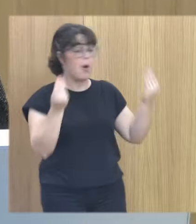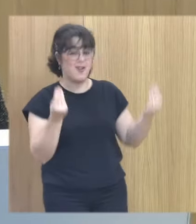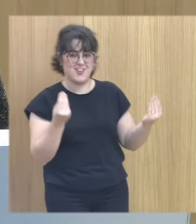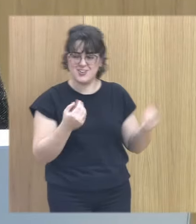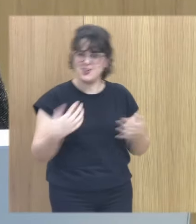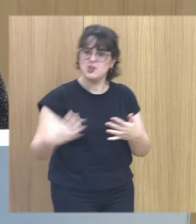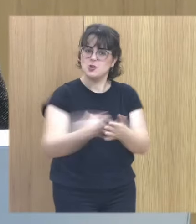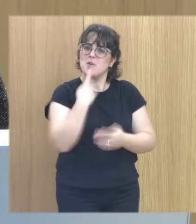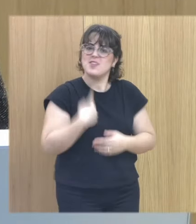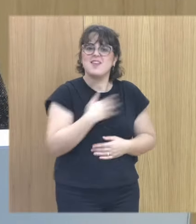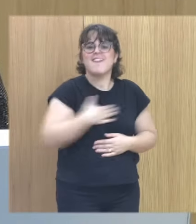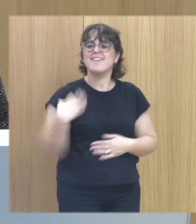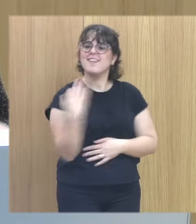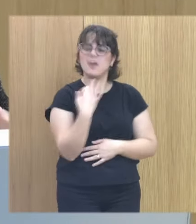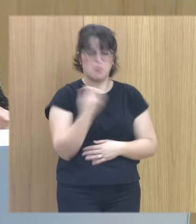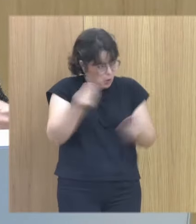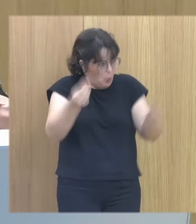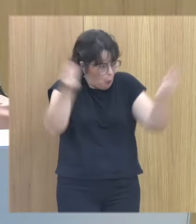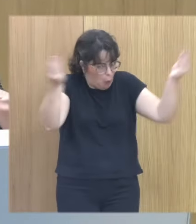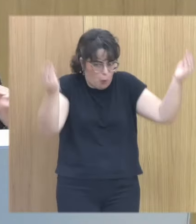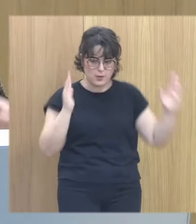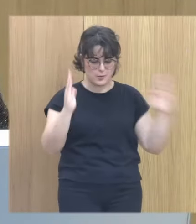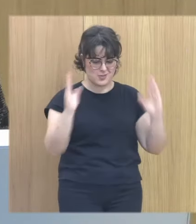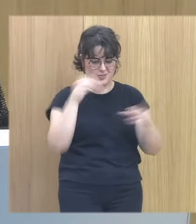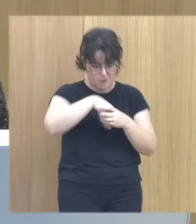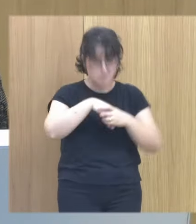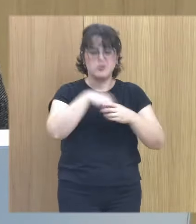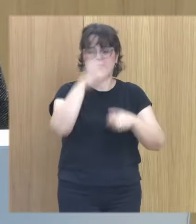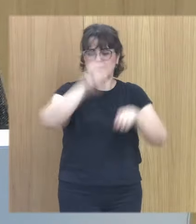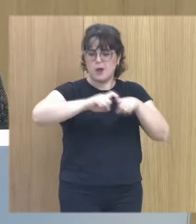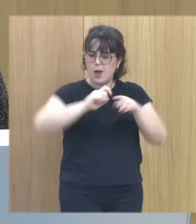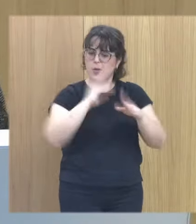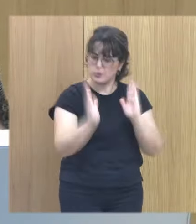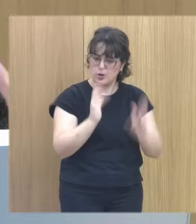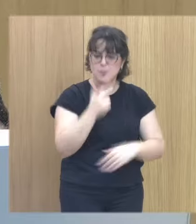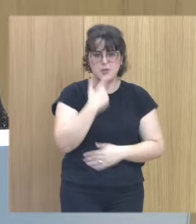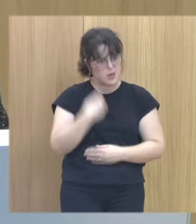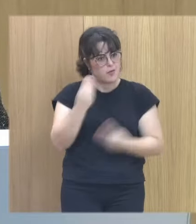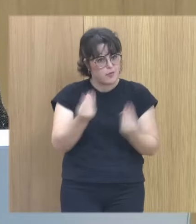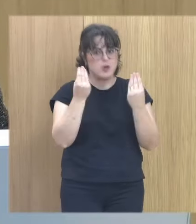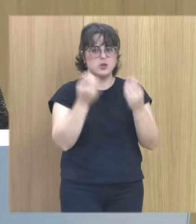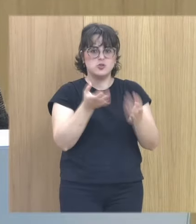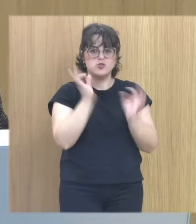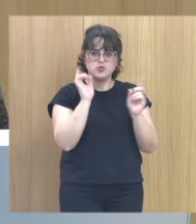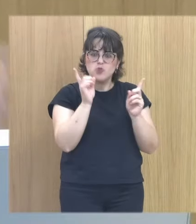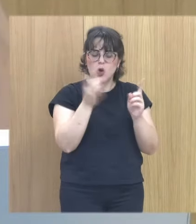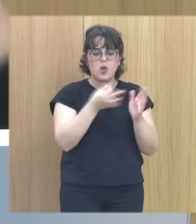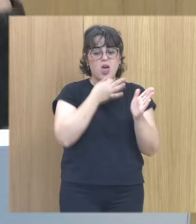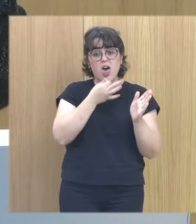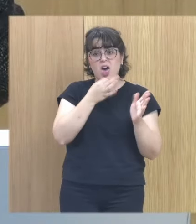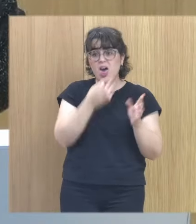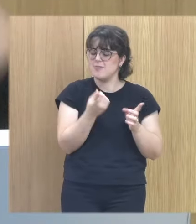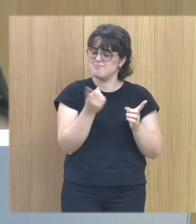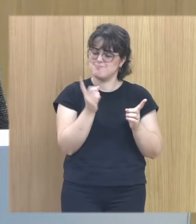van a querer decirme que están mejor en un momento determinado el proceso psicoterapéutico entonces yo no evalúo por el relato solo de la gente evalúo por